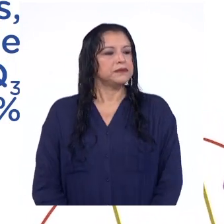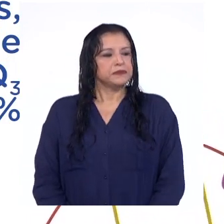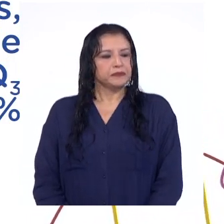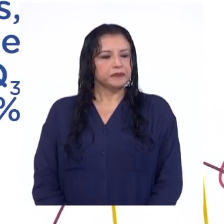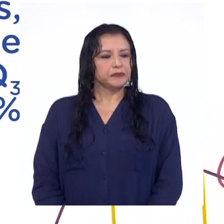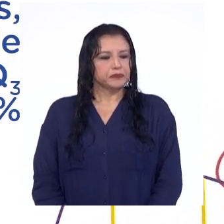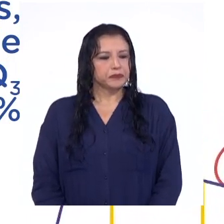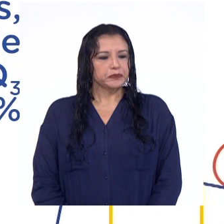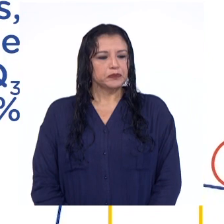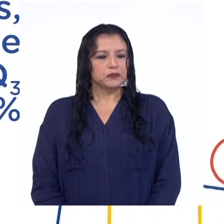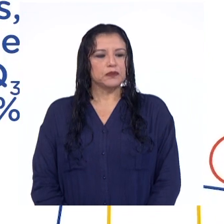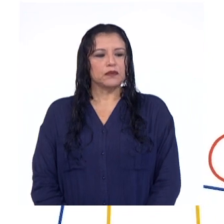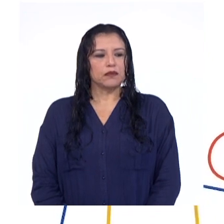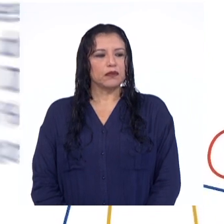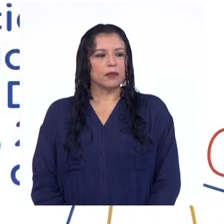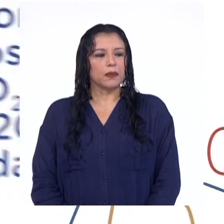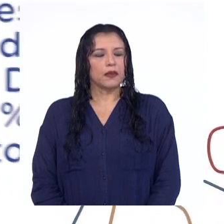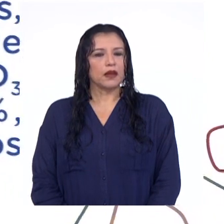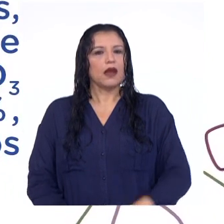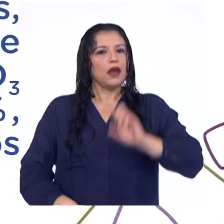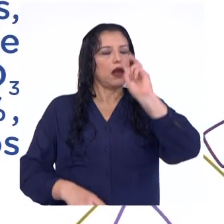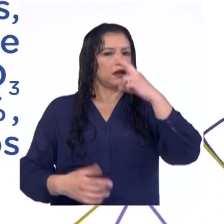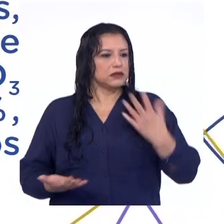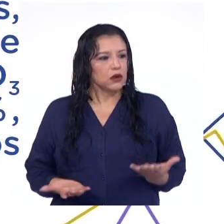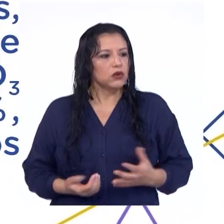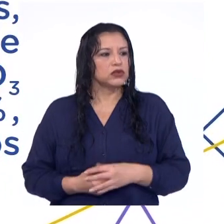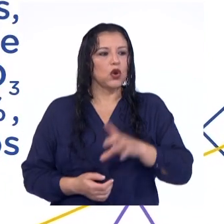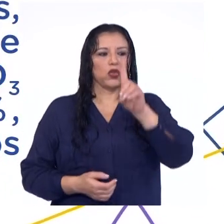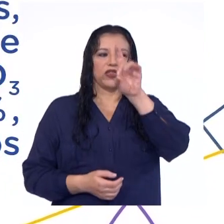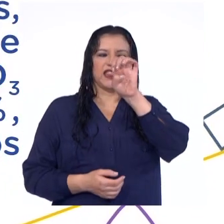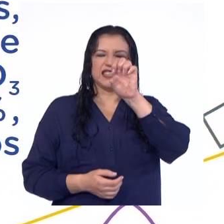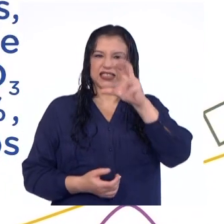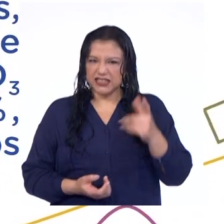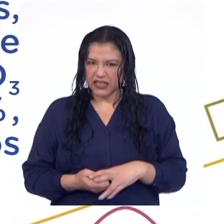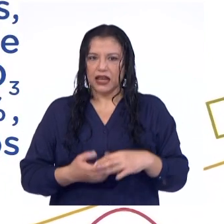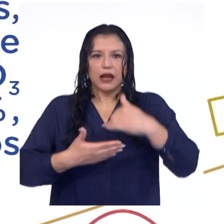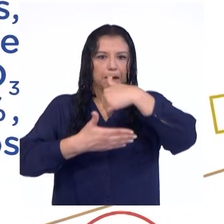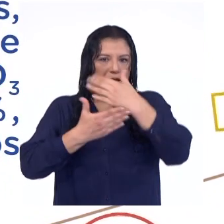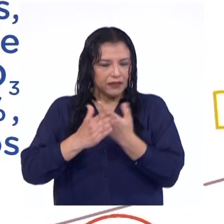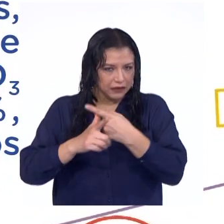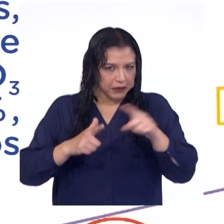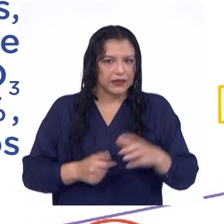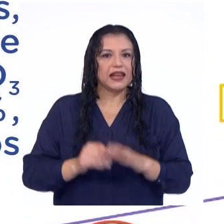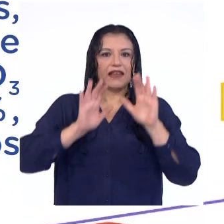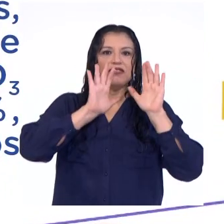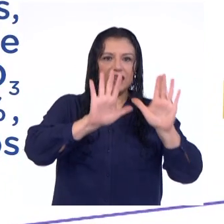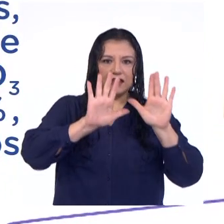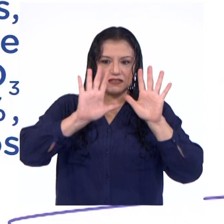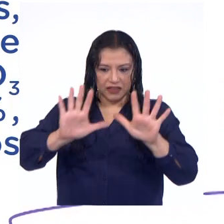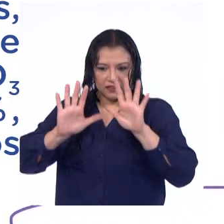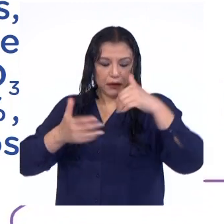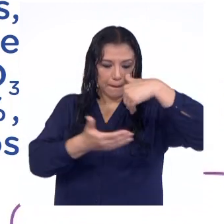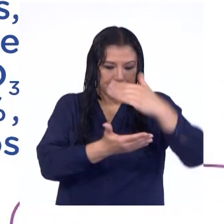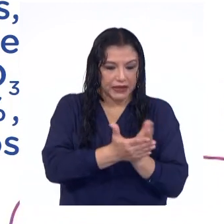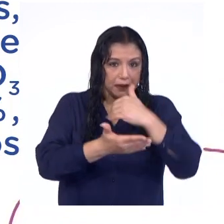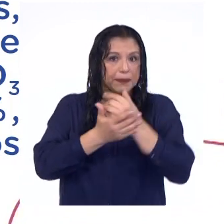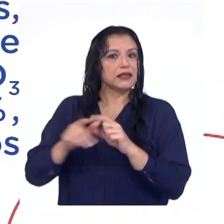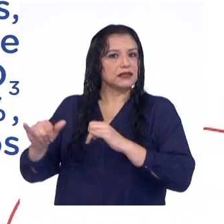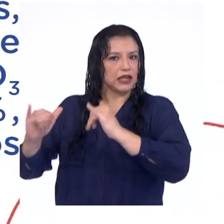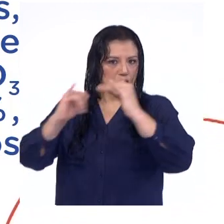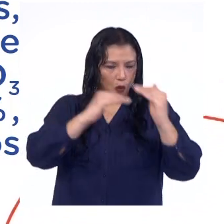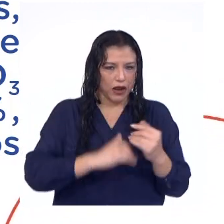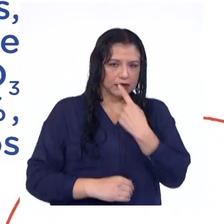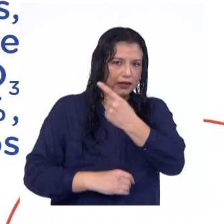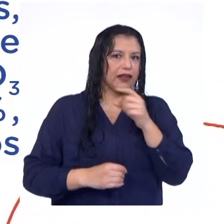Por supuesto. En segundo lugar, un desil divide la distribución en diez partes iguales, cada una de las cuales